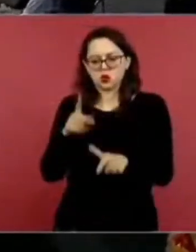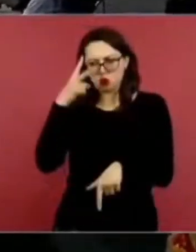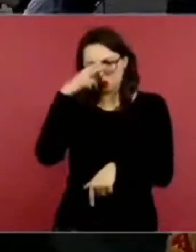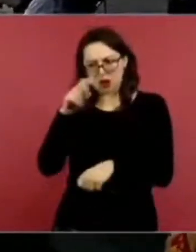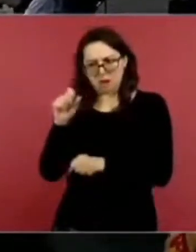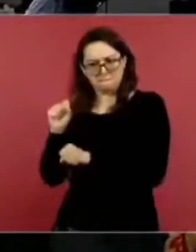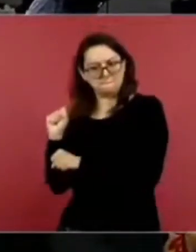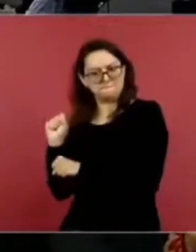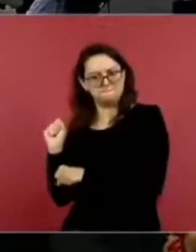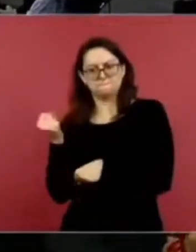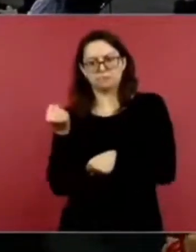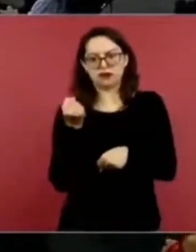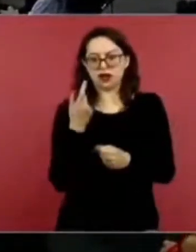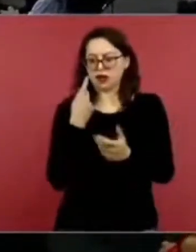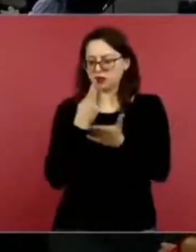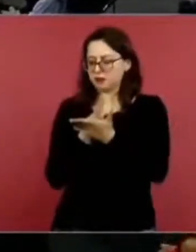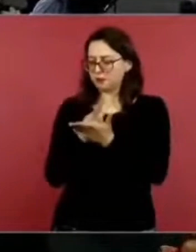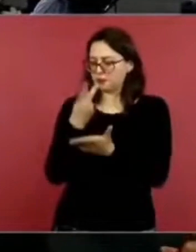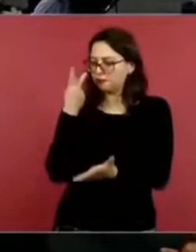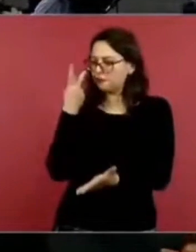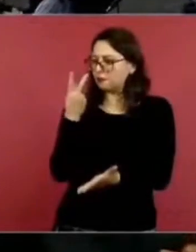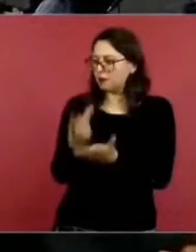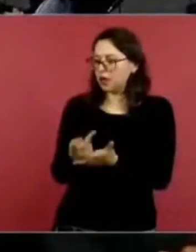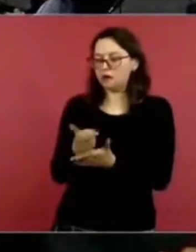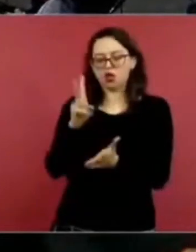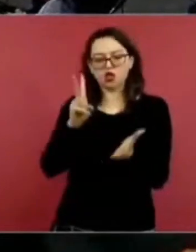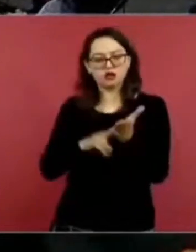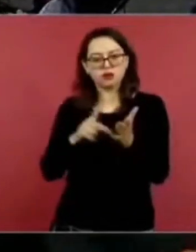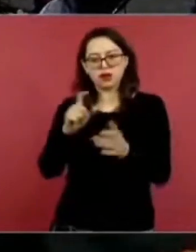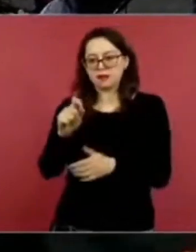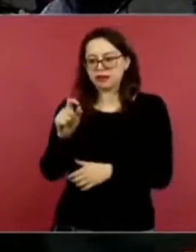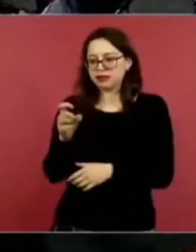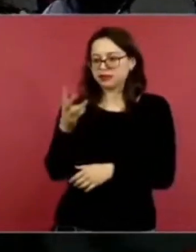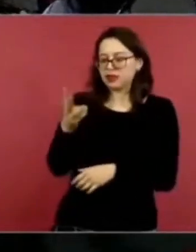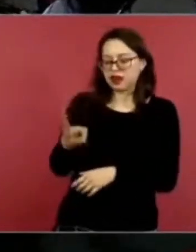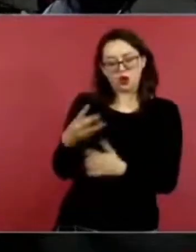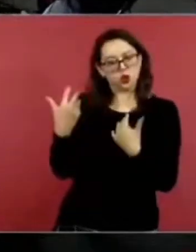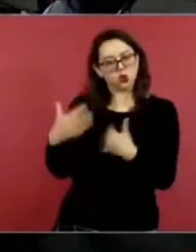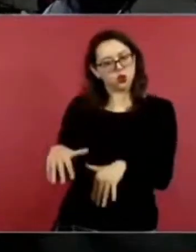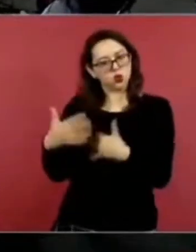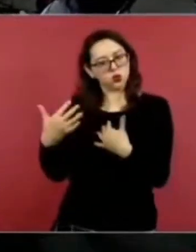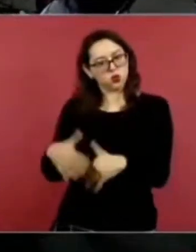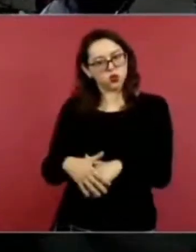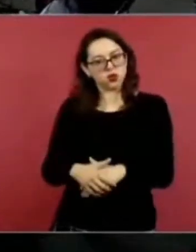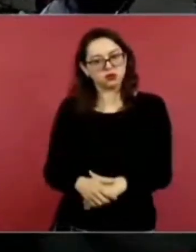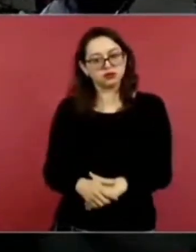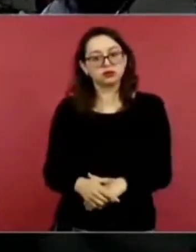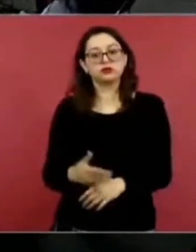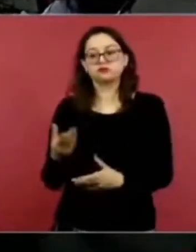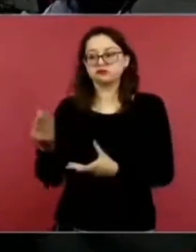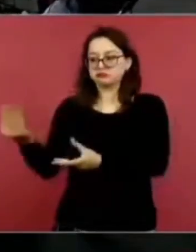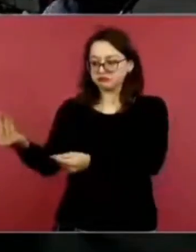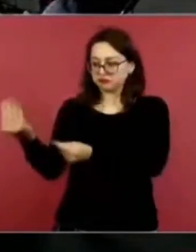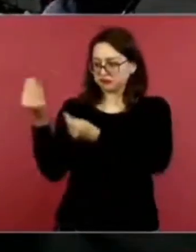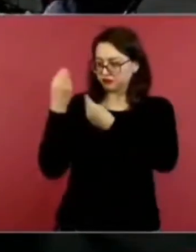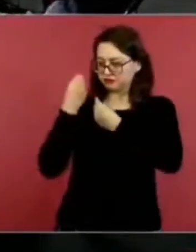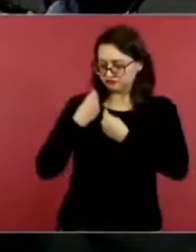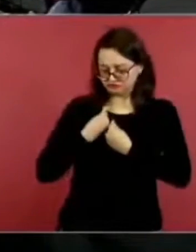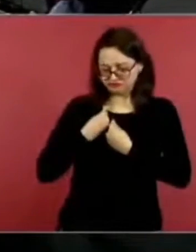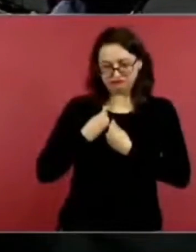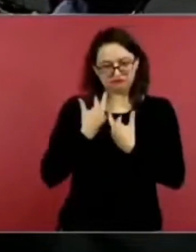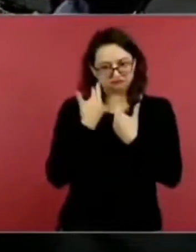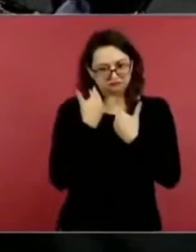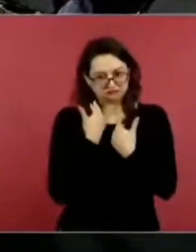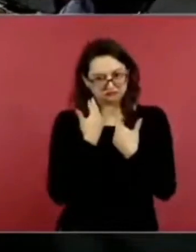del Deporte 2023 y bueno, le traigo un presente de la Casa del Béisbol.